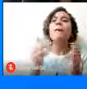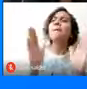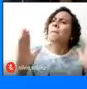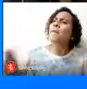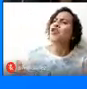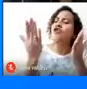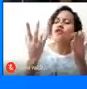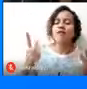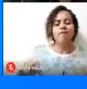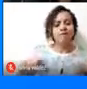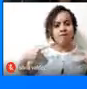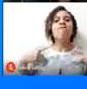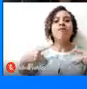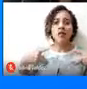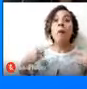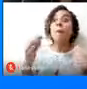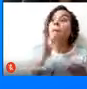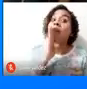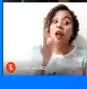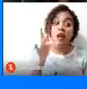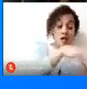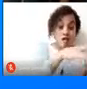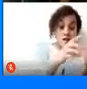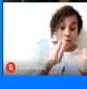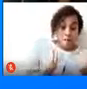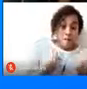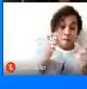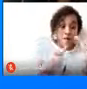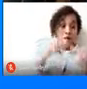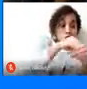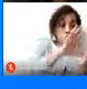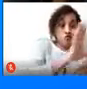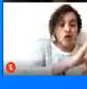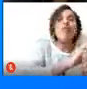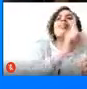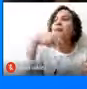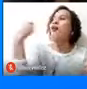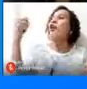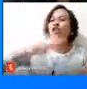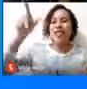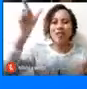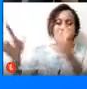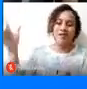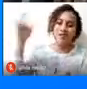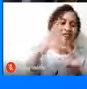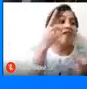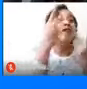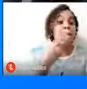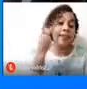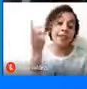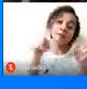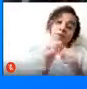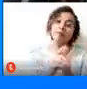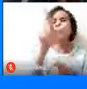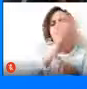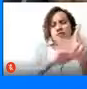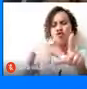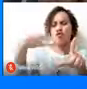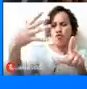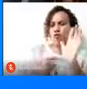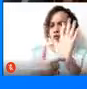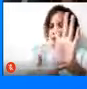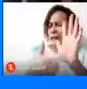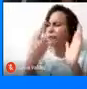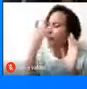calidad de vida tanto para los residentes como para los que nos visitan. ¿Listo? Entonces el video sí se los quedo viendo